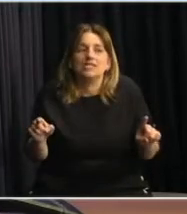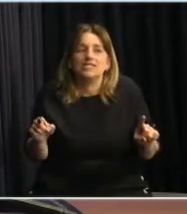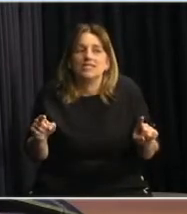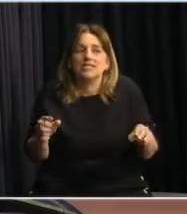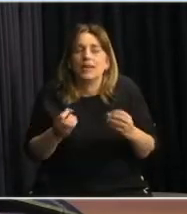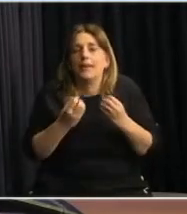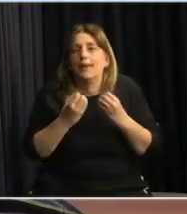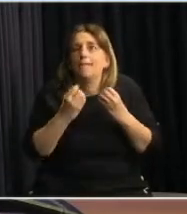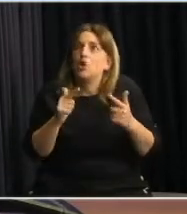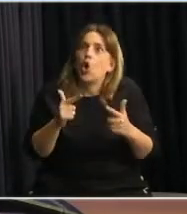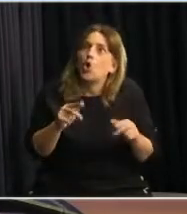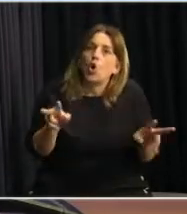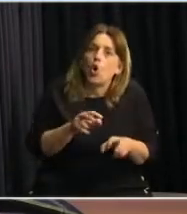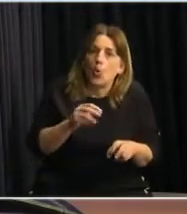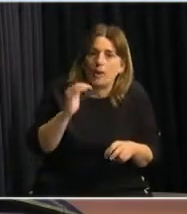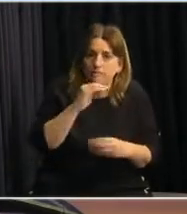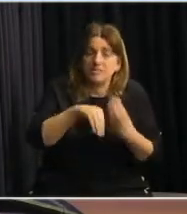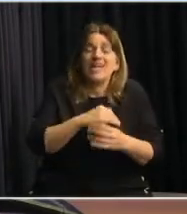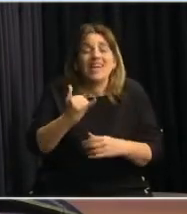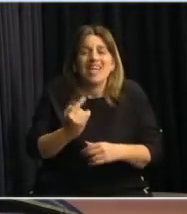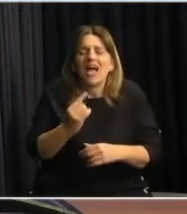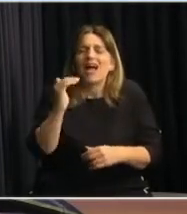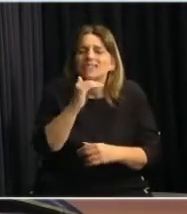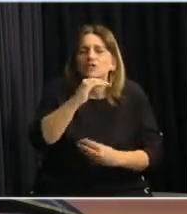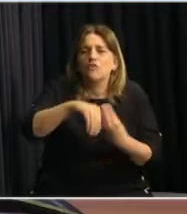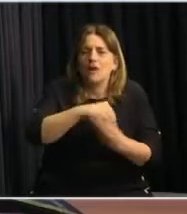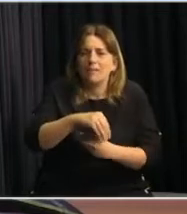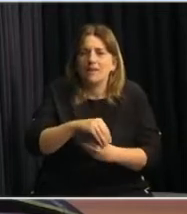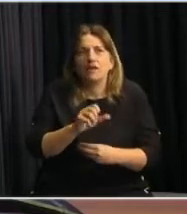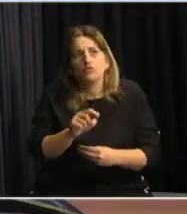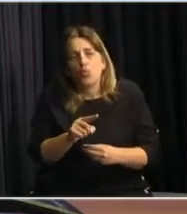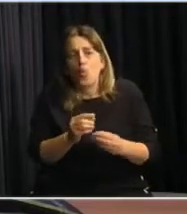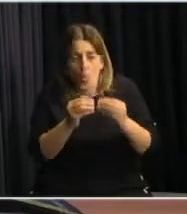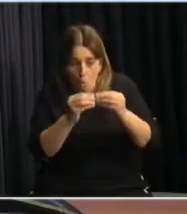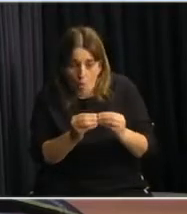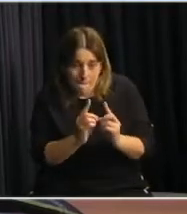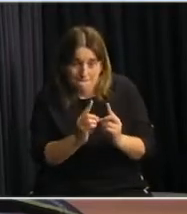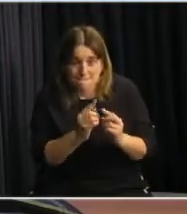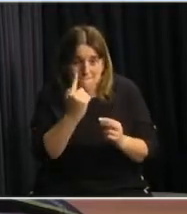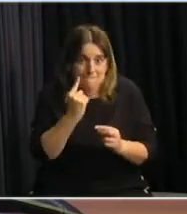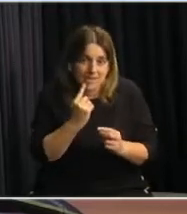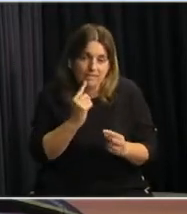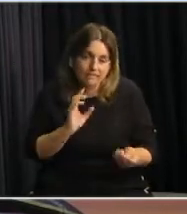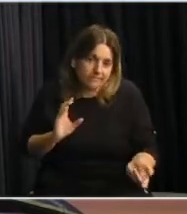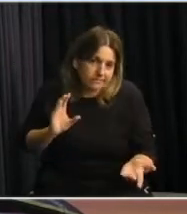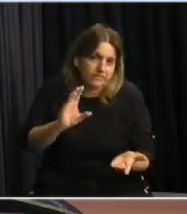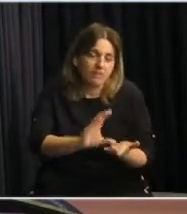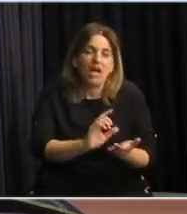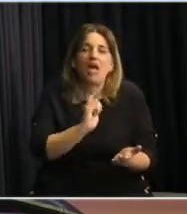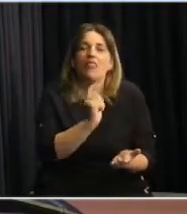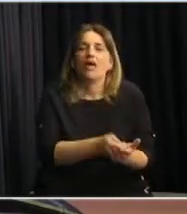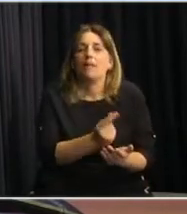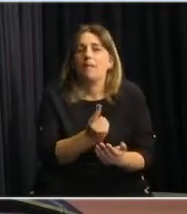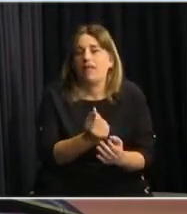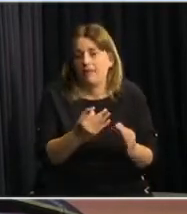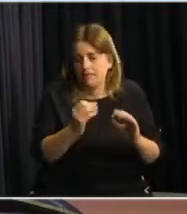beneficiarias de asignación familiar. Quien tiene asignación familiar, a la cuenta de la asignación familiar se le va a depositar el dinero